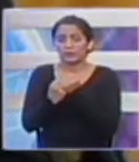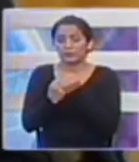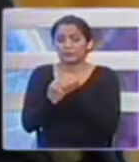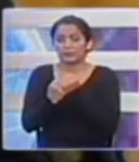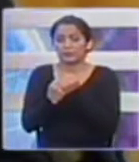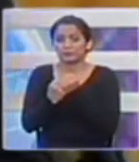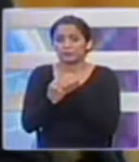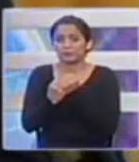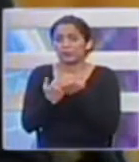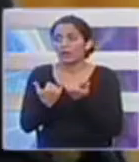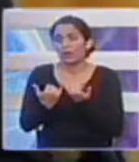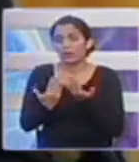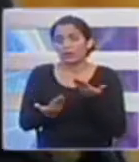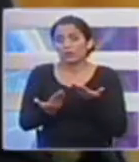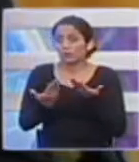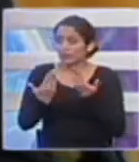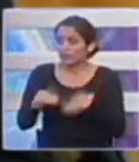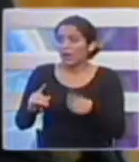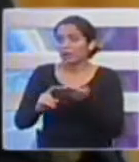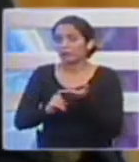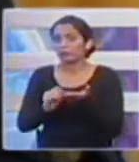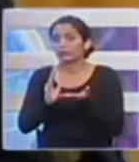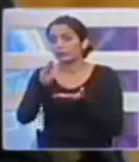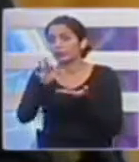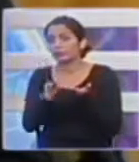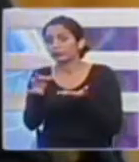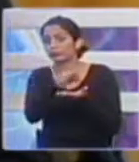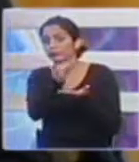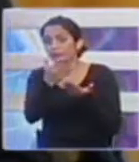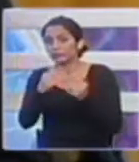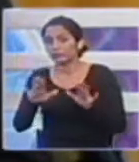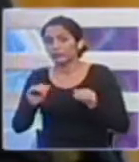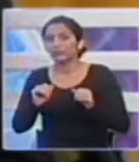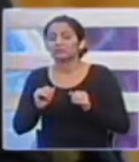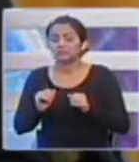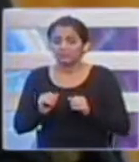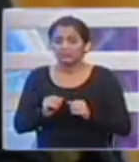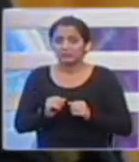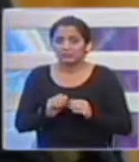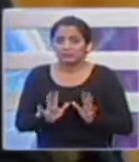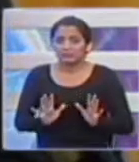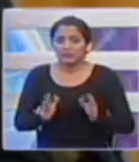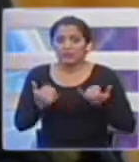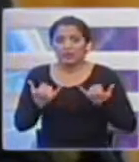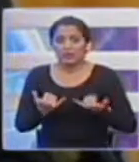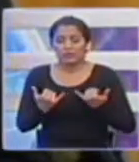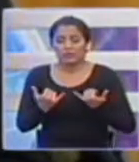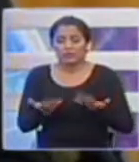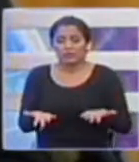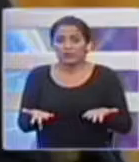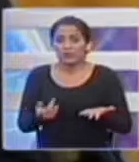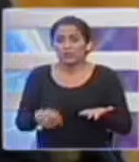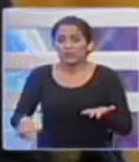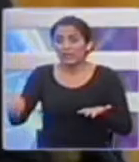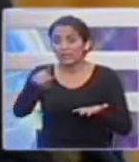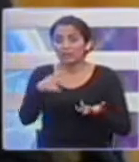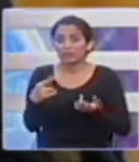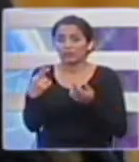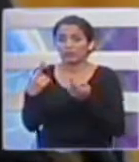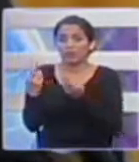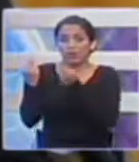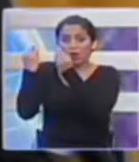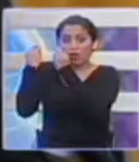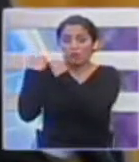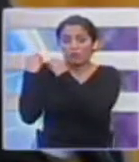en estos momentos en la zona. Este comando tiene, entre otras cosas, la obligación de